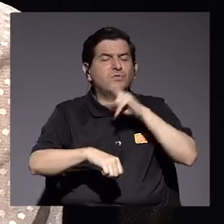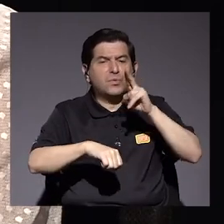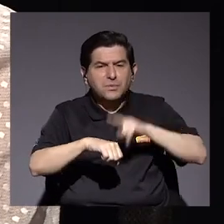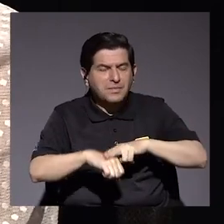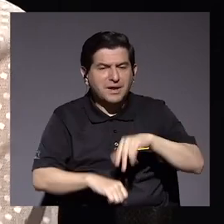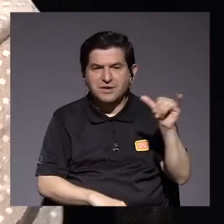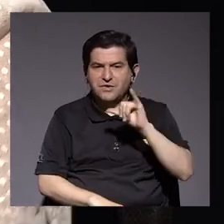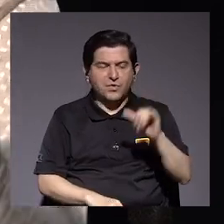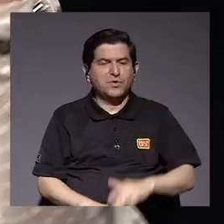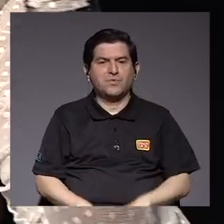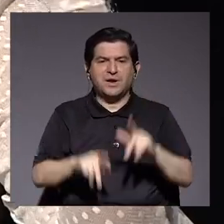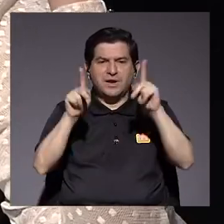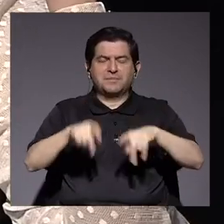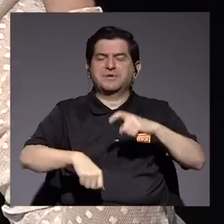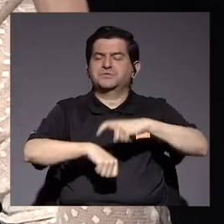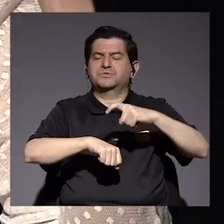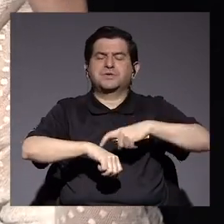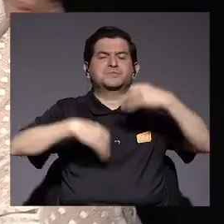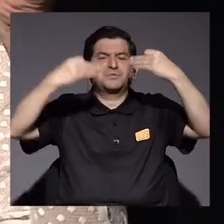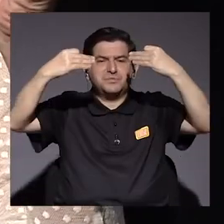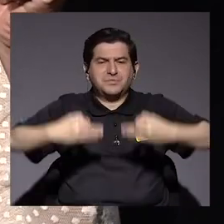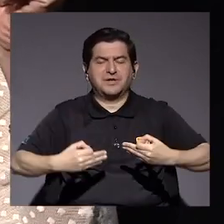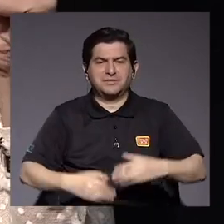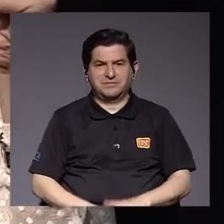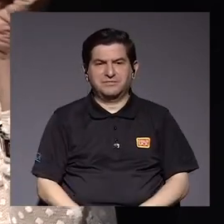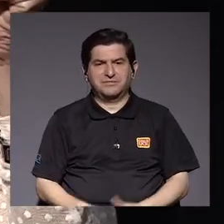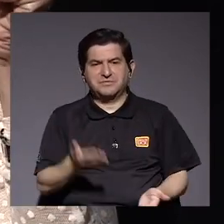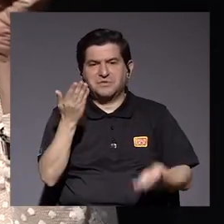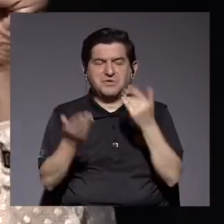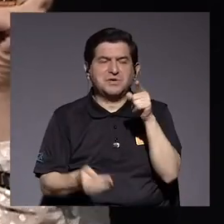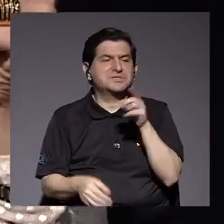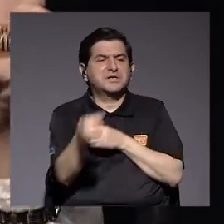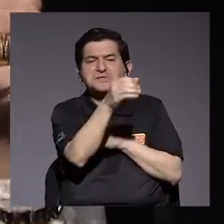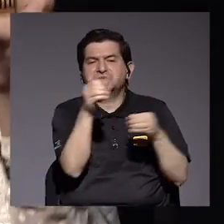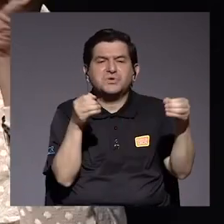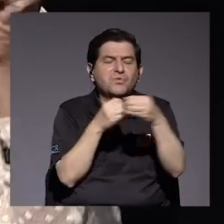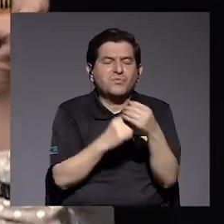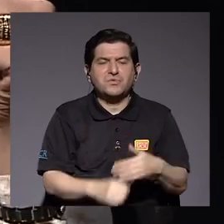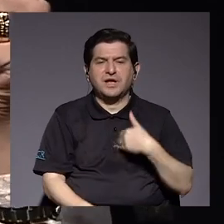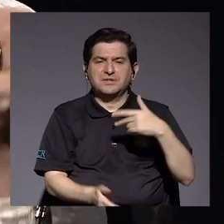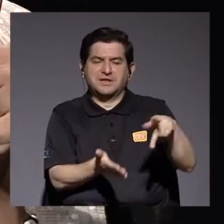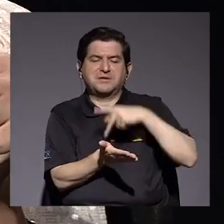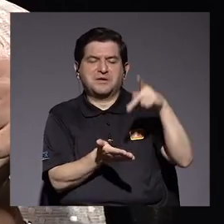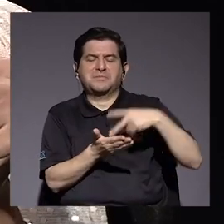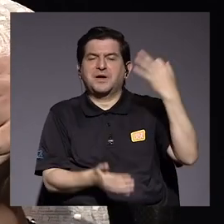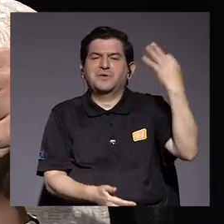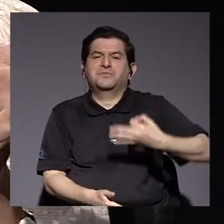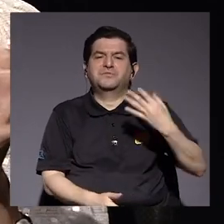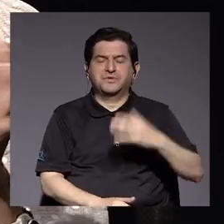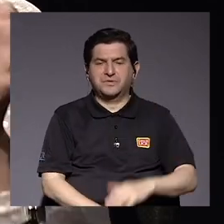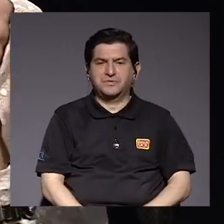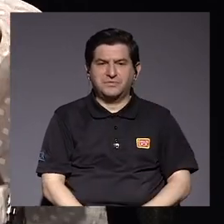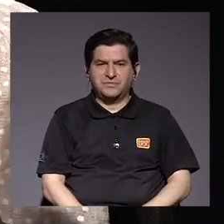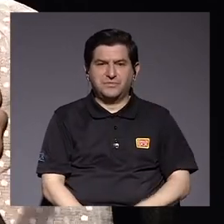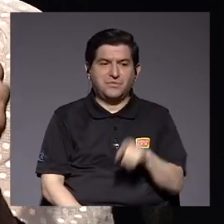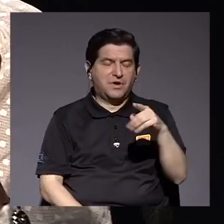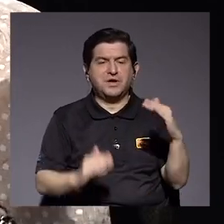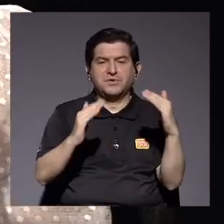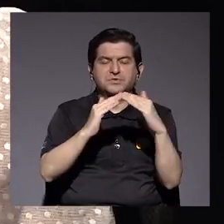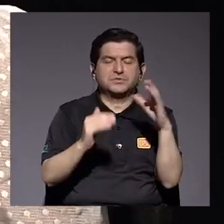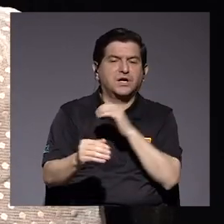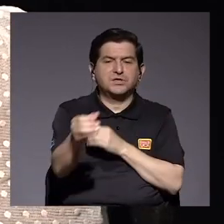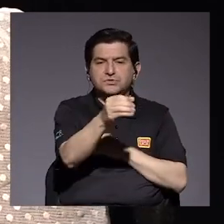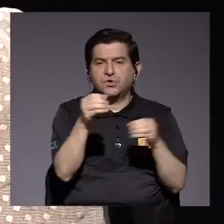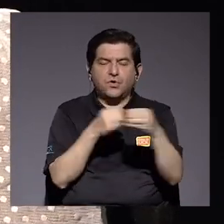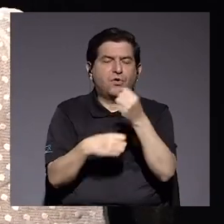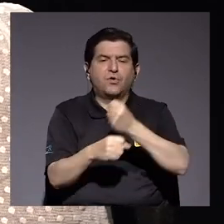no es la realidad de los tomadores de decisión aquí sentados en oficinas recibiendo su salario fijo estén en la casa o estén